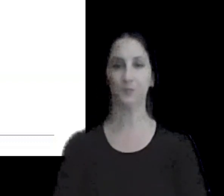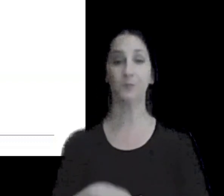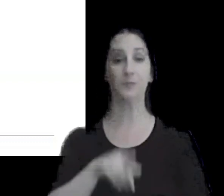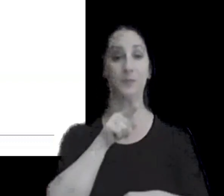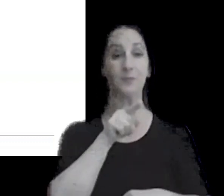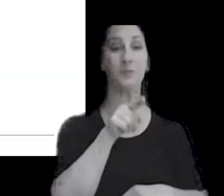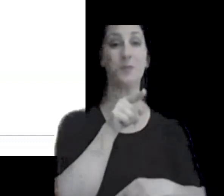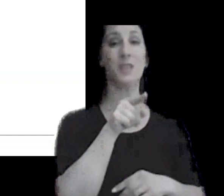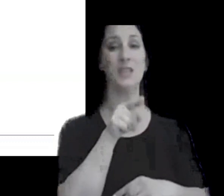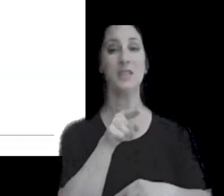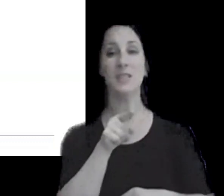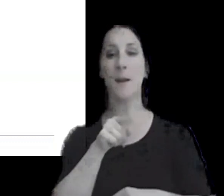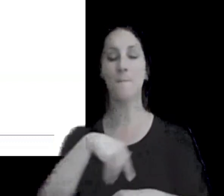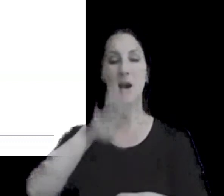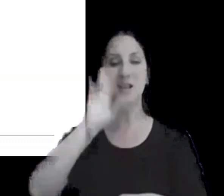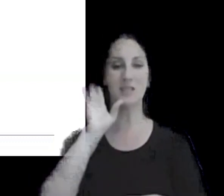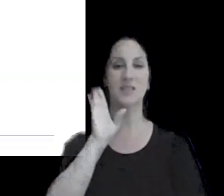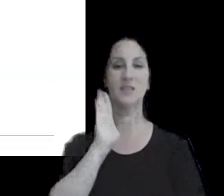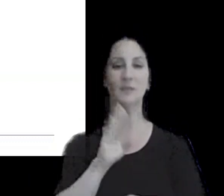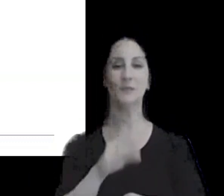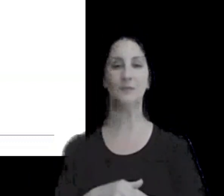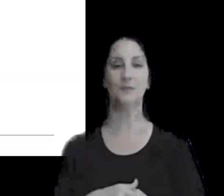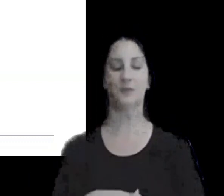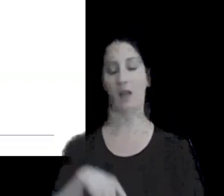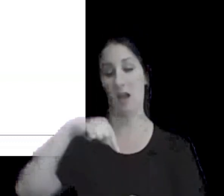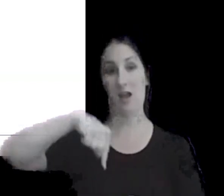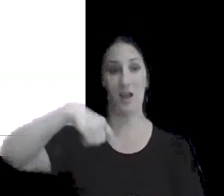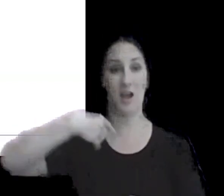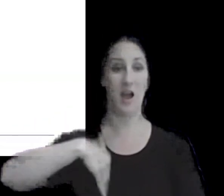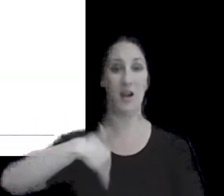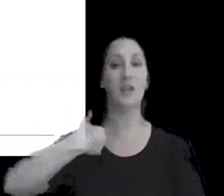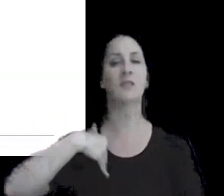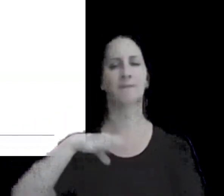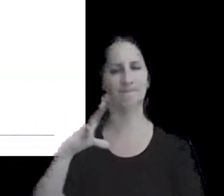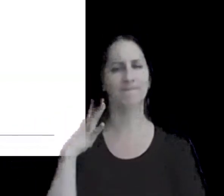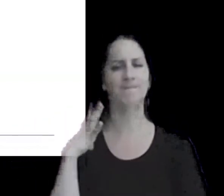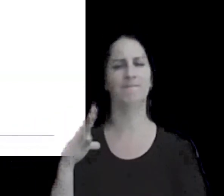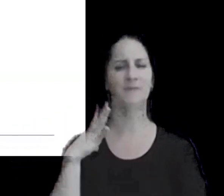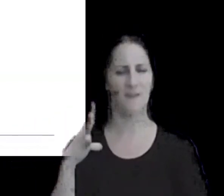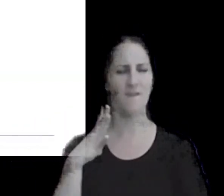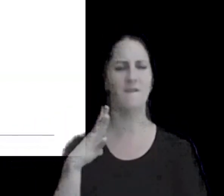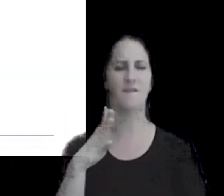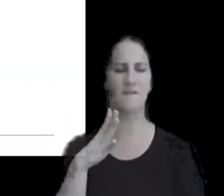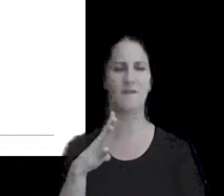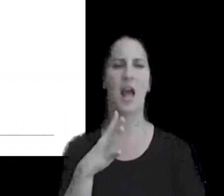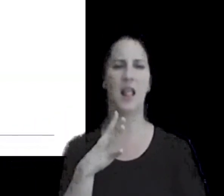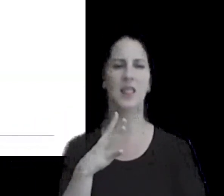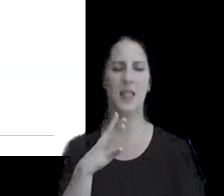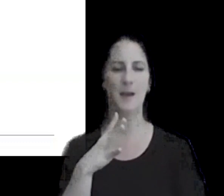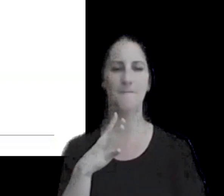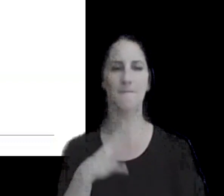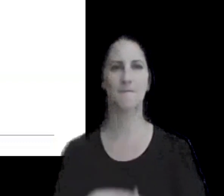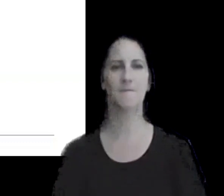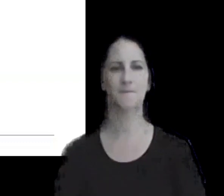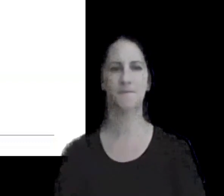sea la acción donde en nuestro país todavía falte un poco de